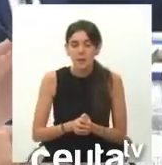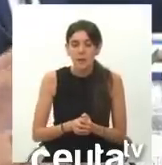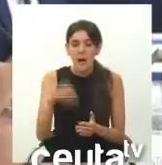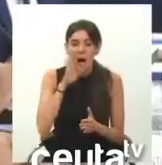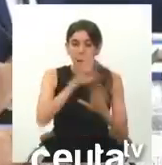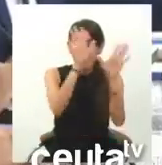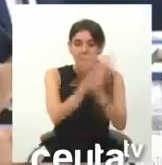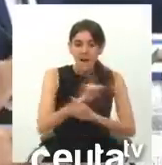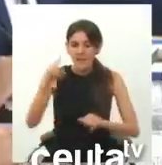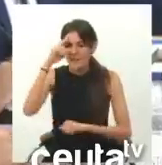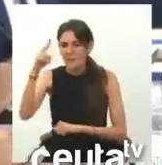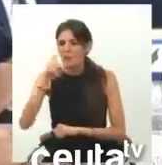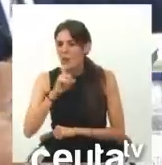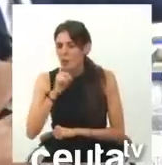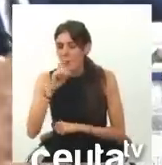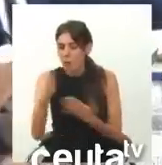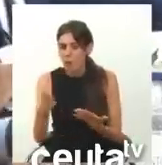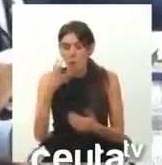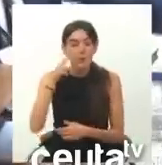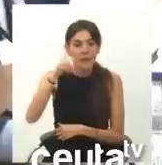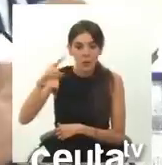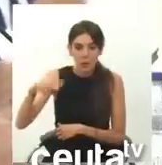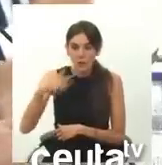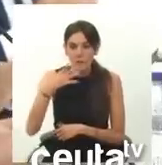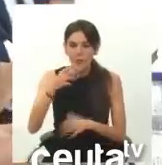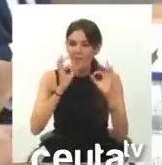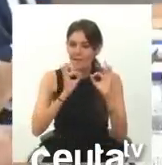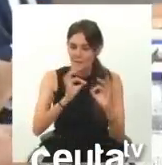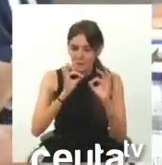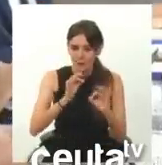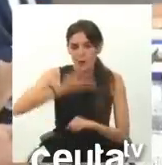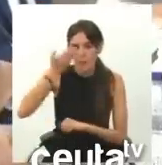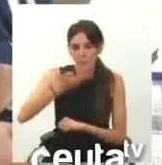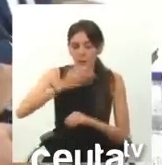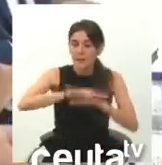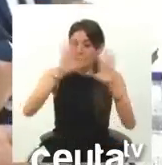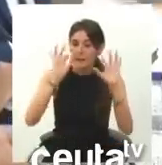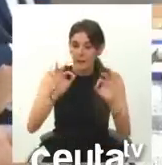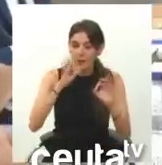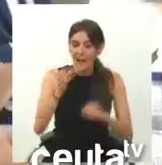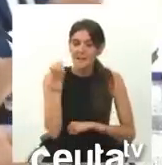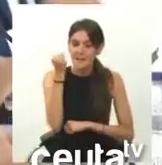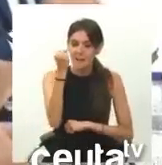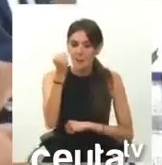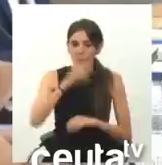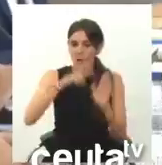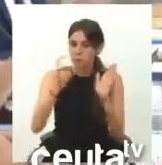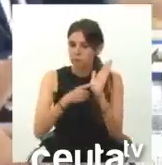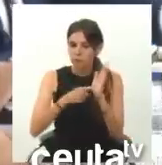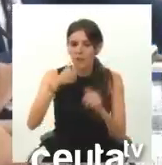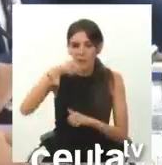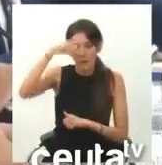paz y ese respeto? Con un reconocimiento explícito y claro de la soberanía española de Ceuta,